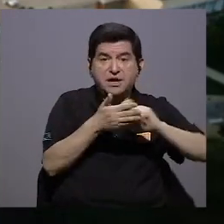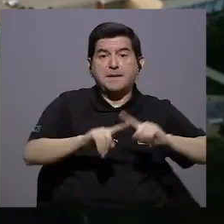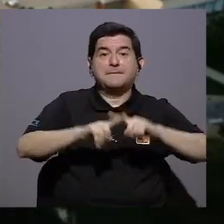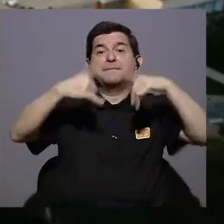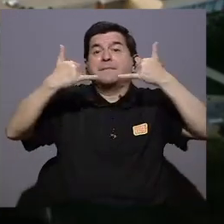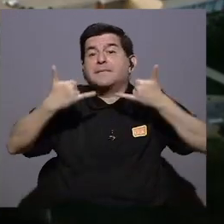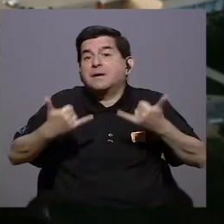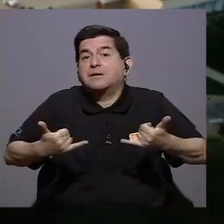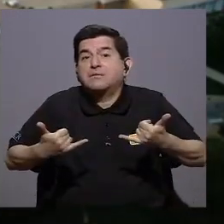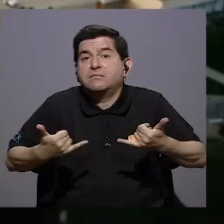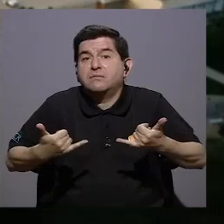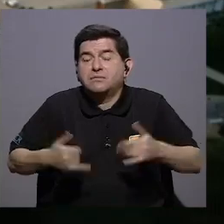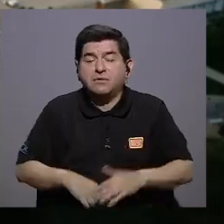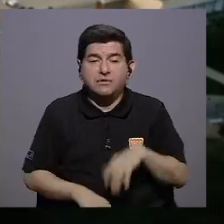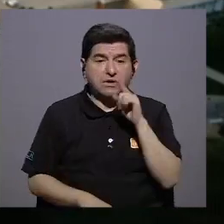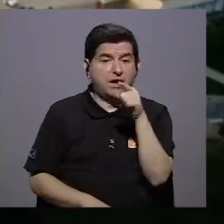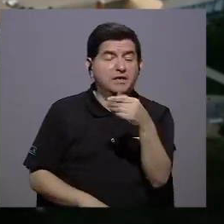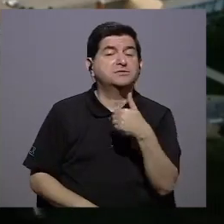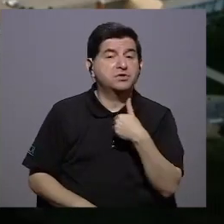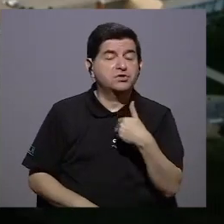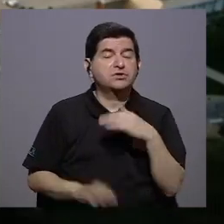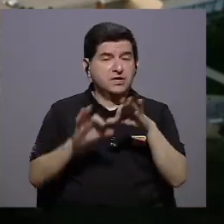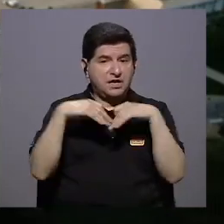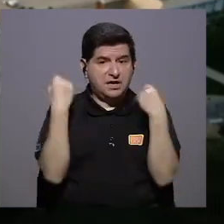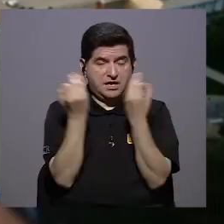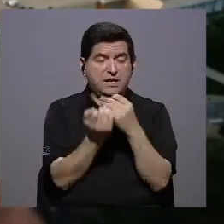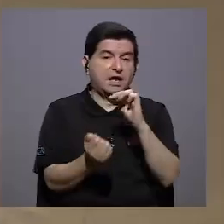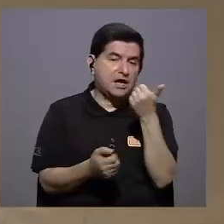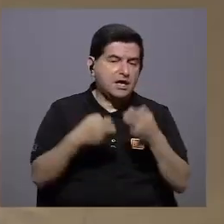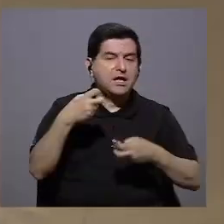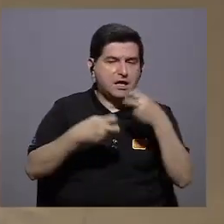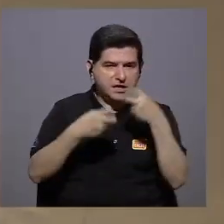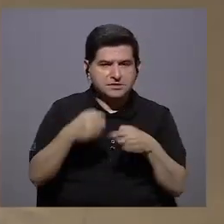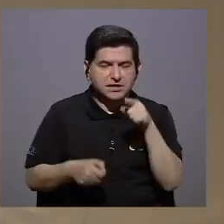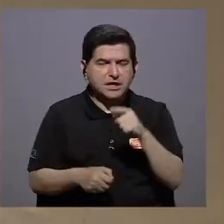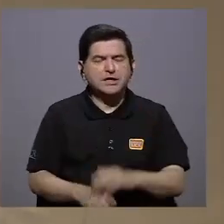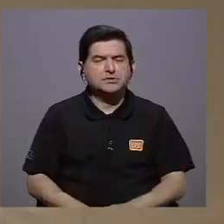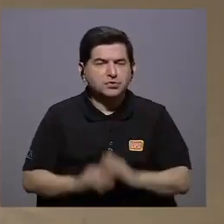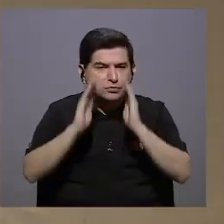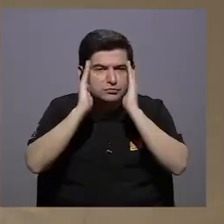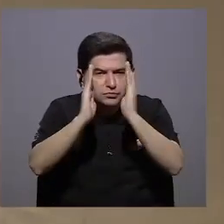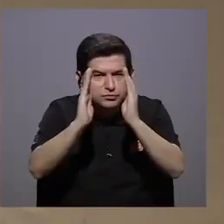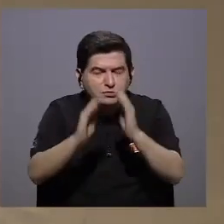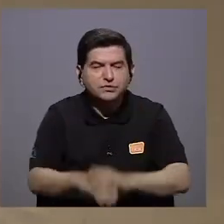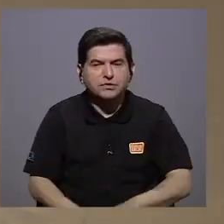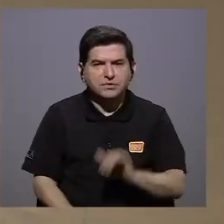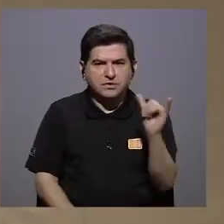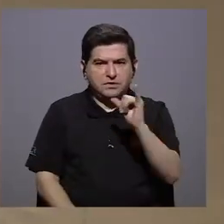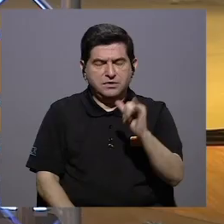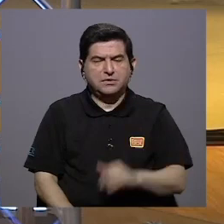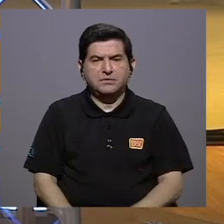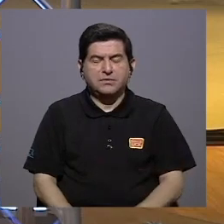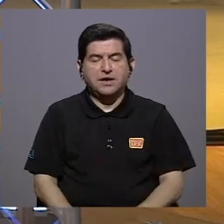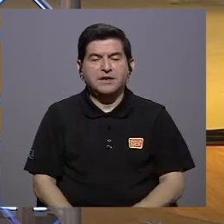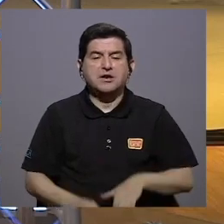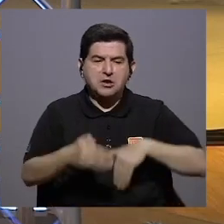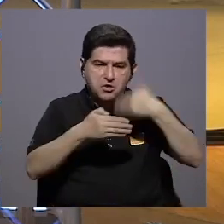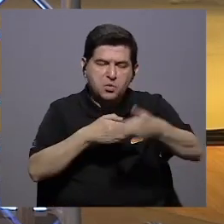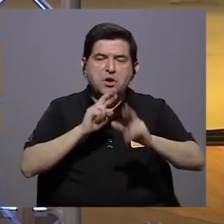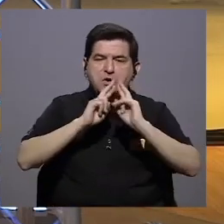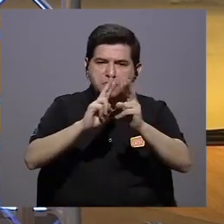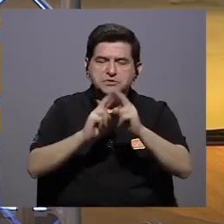escuela pero ahora se queda en la familia eso es otro problema eso hay que cuidarlo y ahora después tenemos que tener el problema